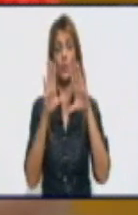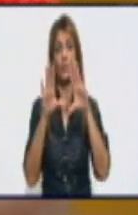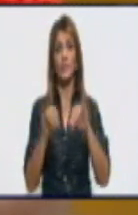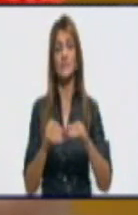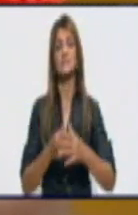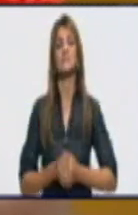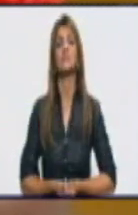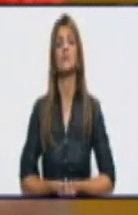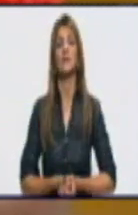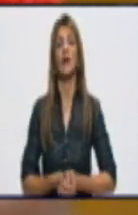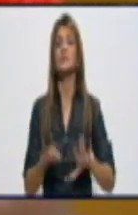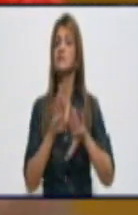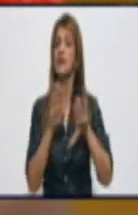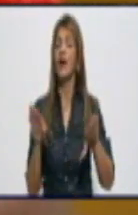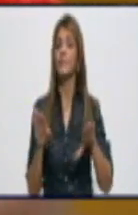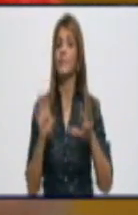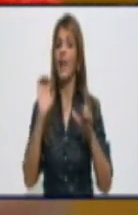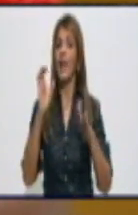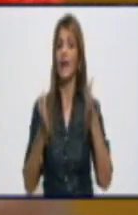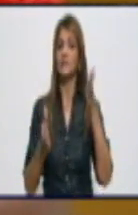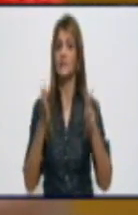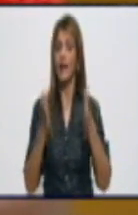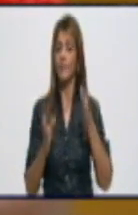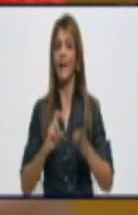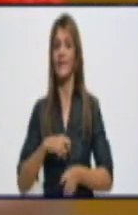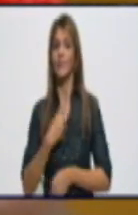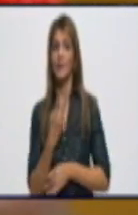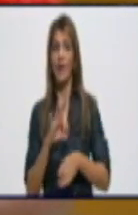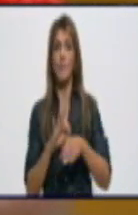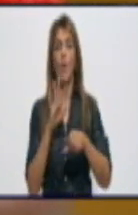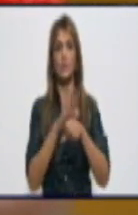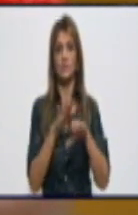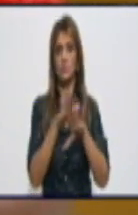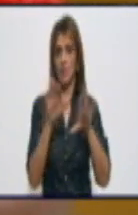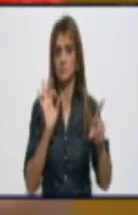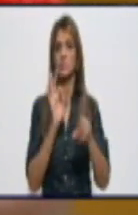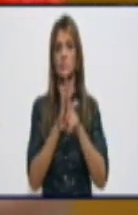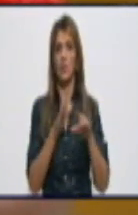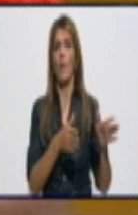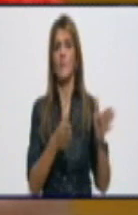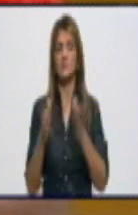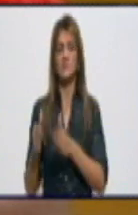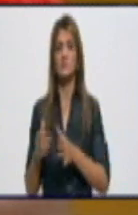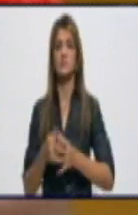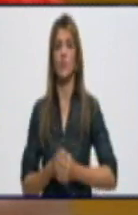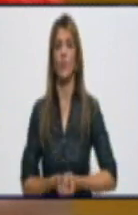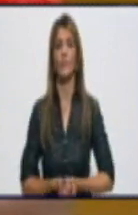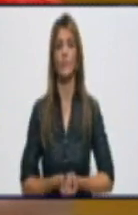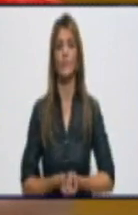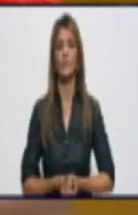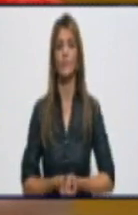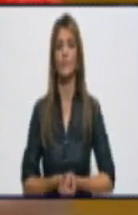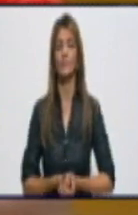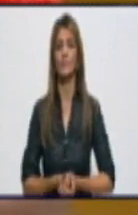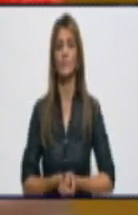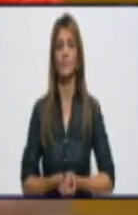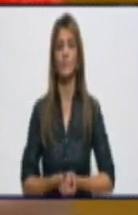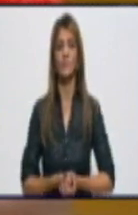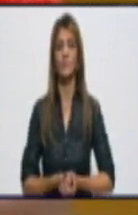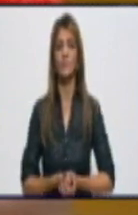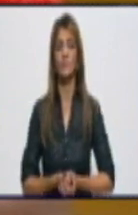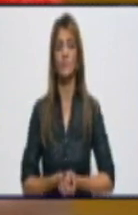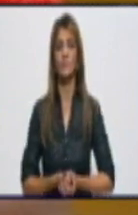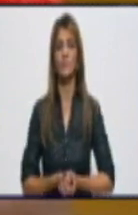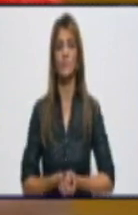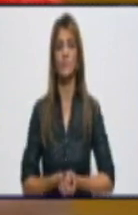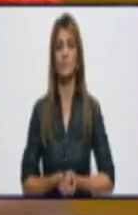de lluvia ya comenzó, pero bueno, fuera de esto, las calores que resultan una especie de catalizador en cuanto